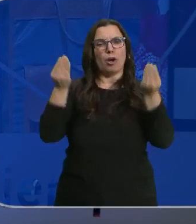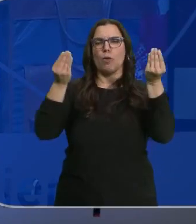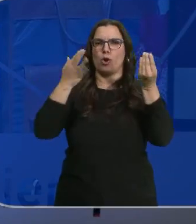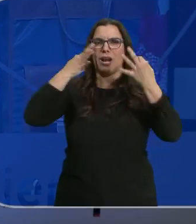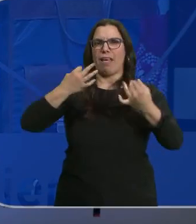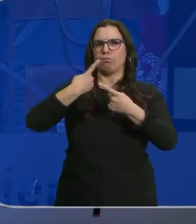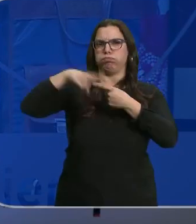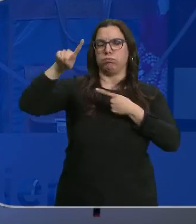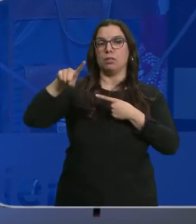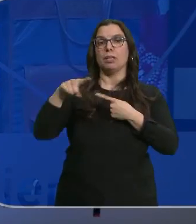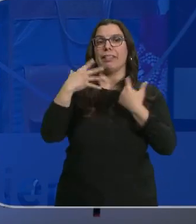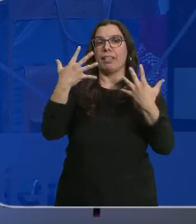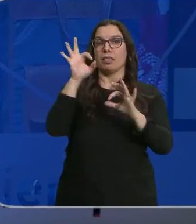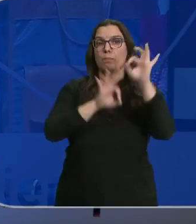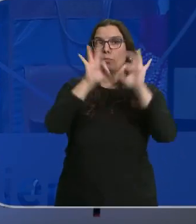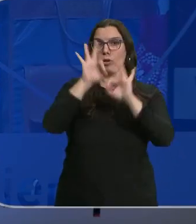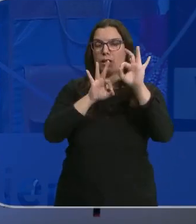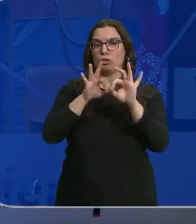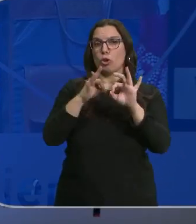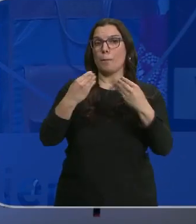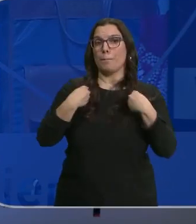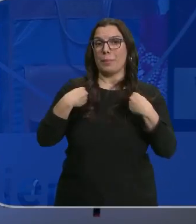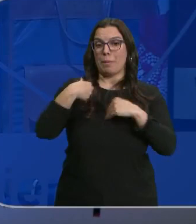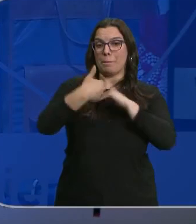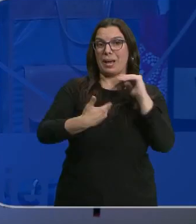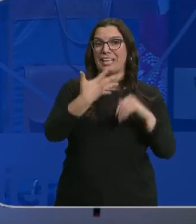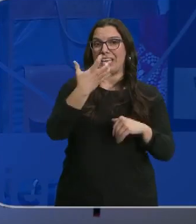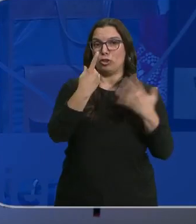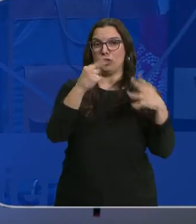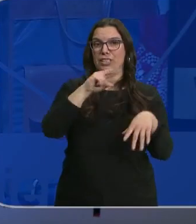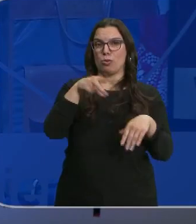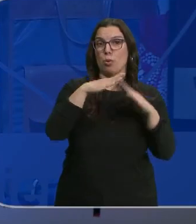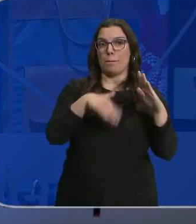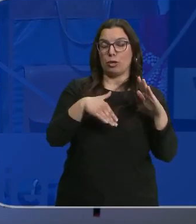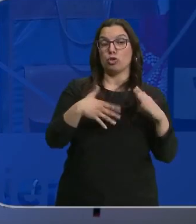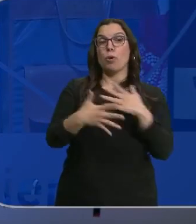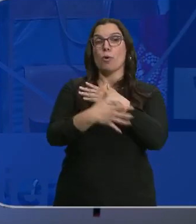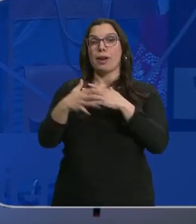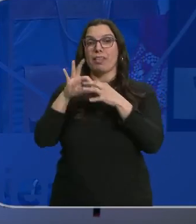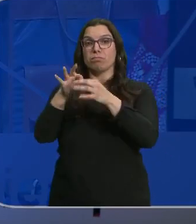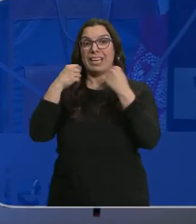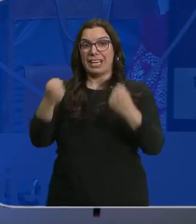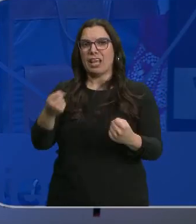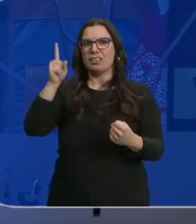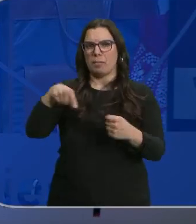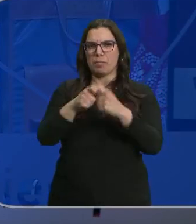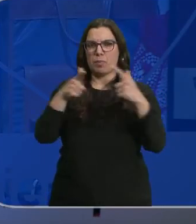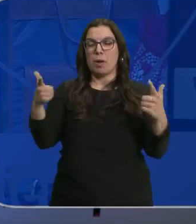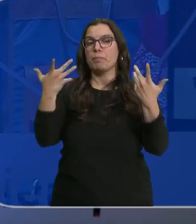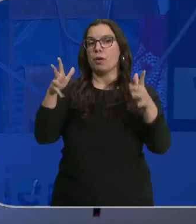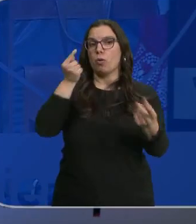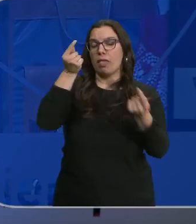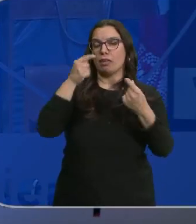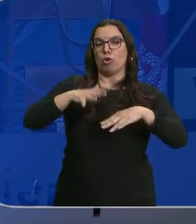Casi un 10% de la población tiene que vivir con 560 euros o menos al mes. Y la pobreza energética también aumenta. Pese a los